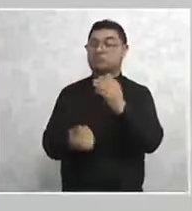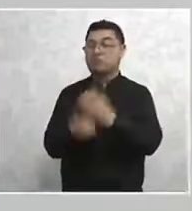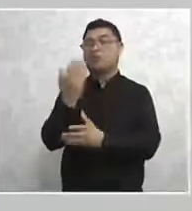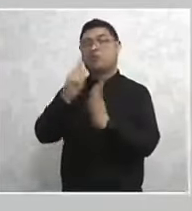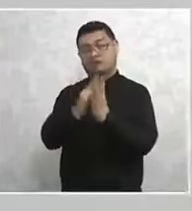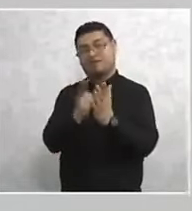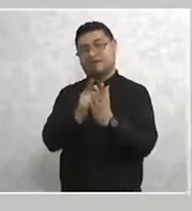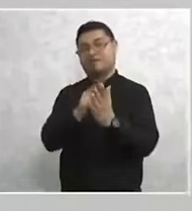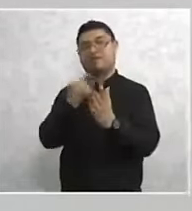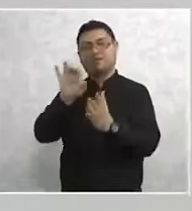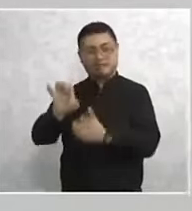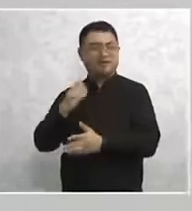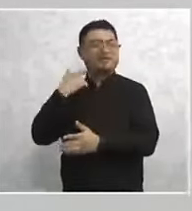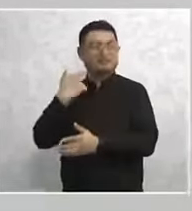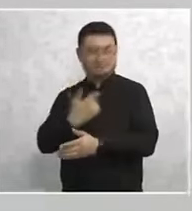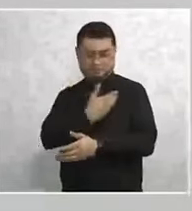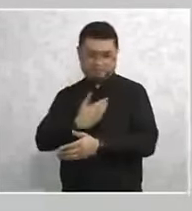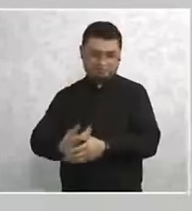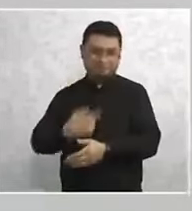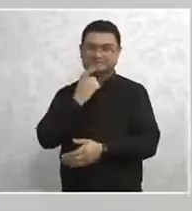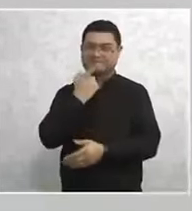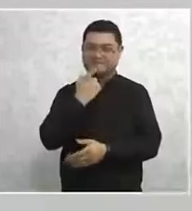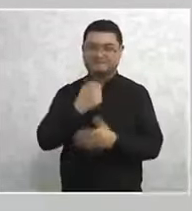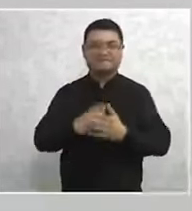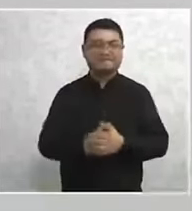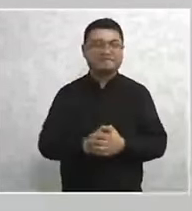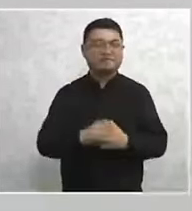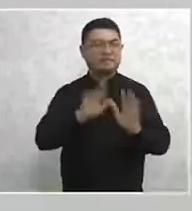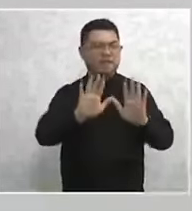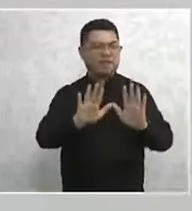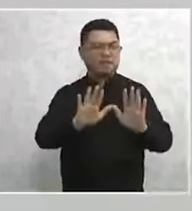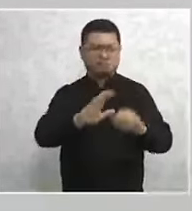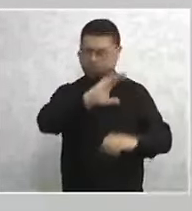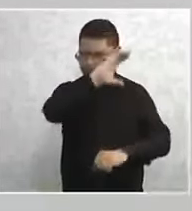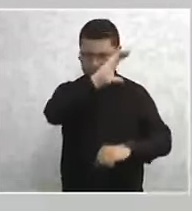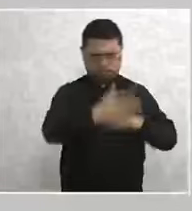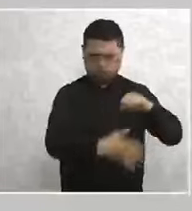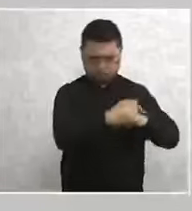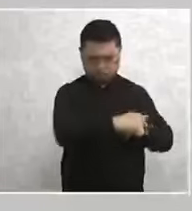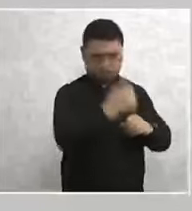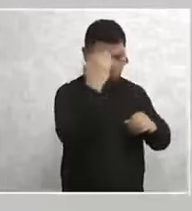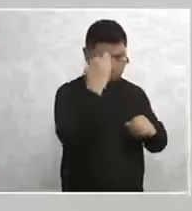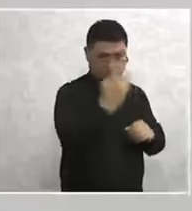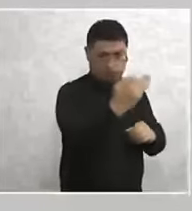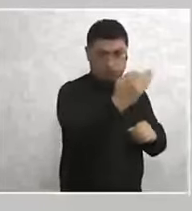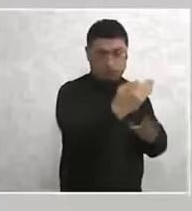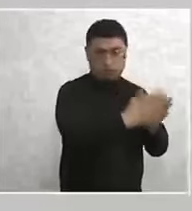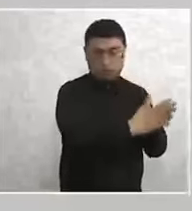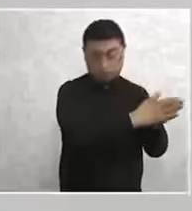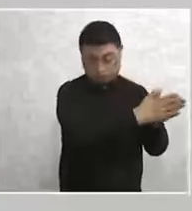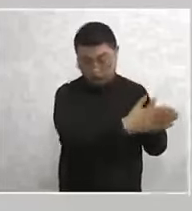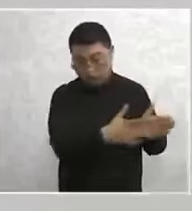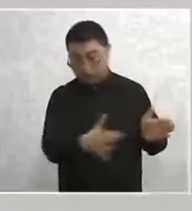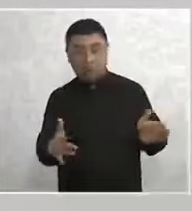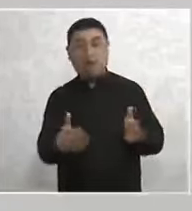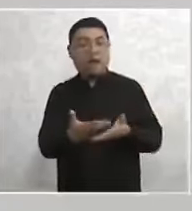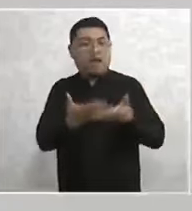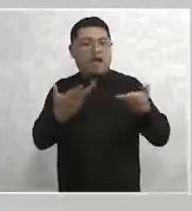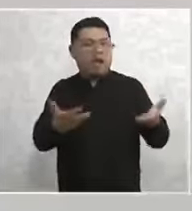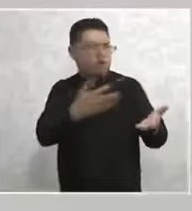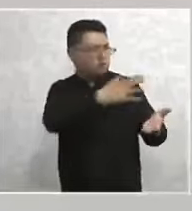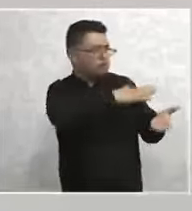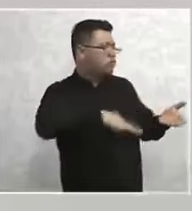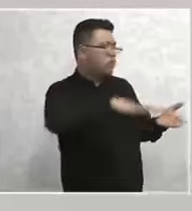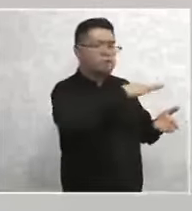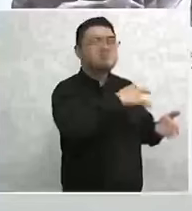del presidente López Obrador. Pero terminó su sexenio y ahora nos toca a todas y a todos continuar con